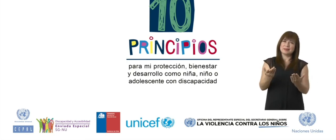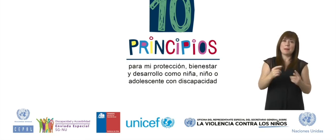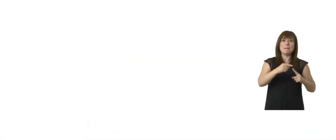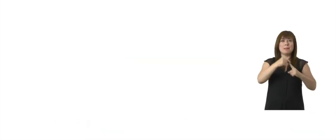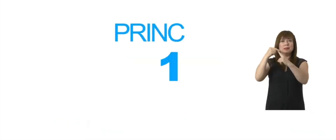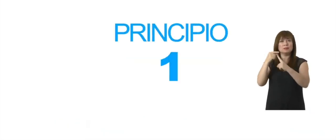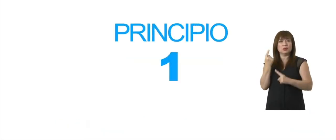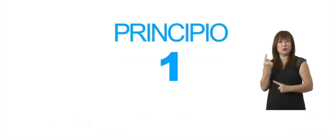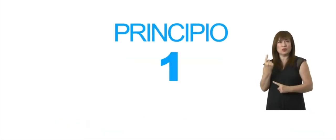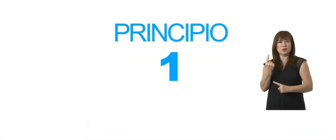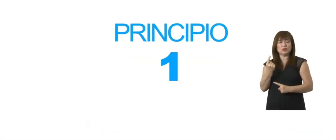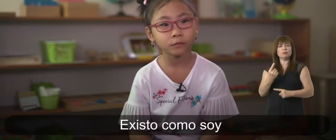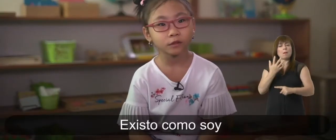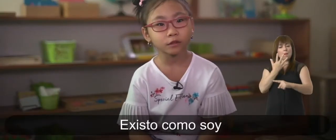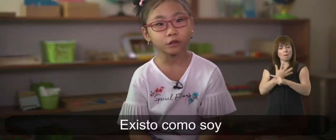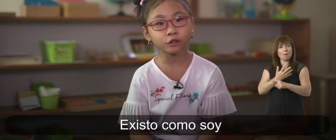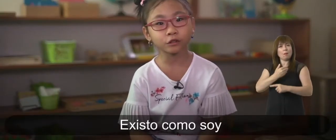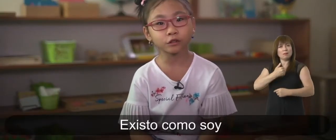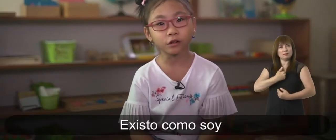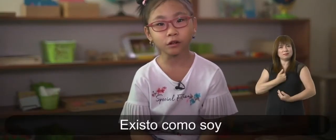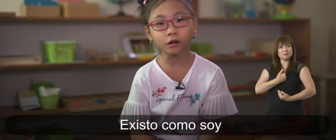desarrollo. Principio 1